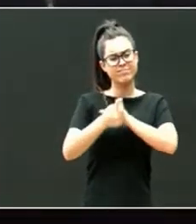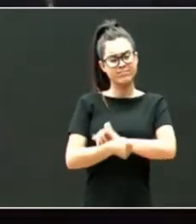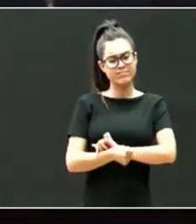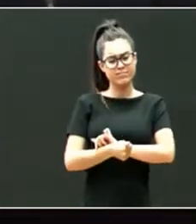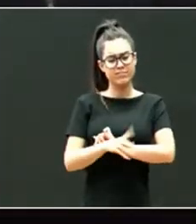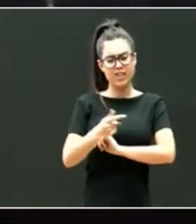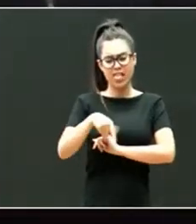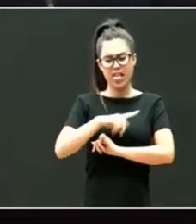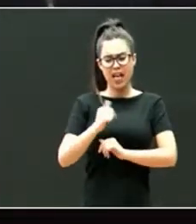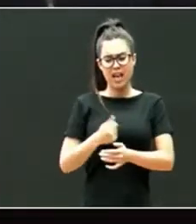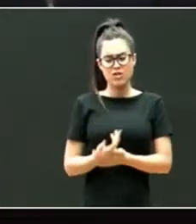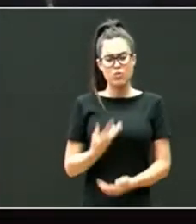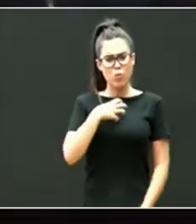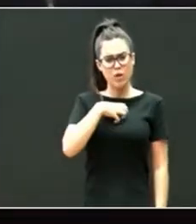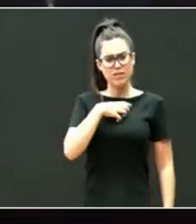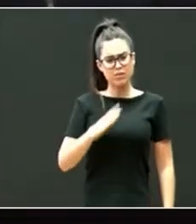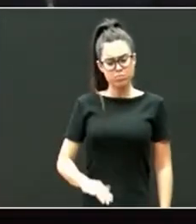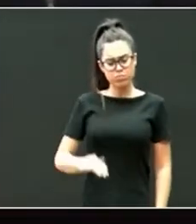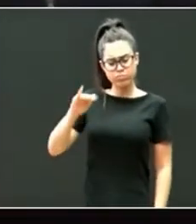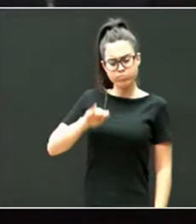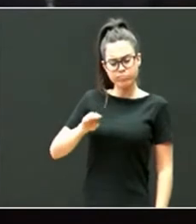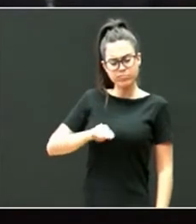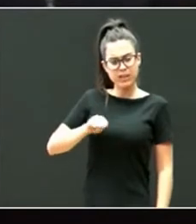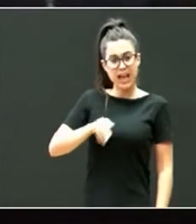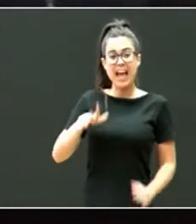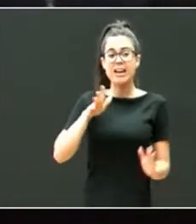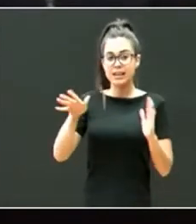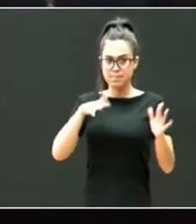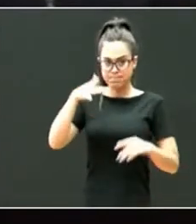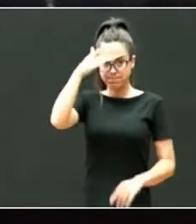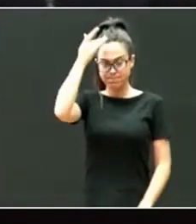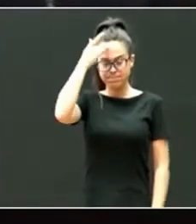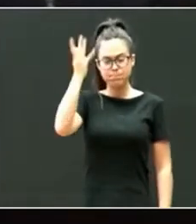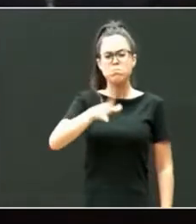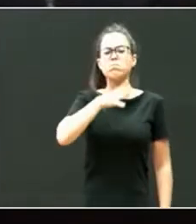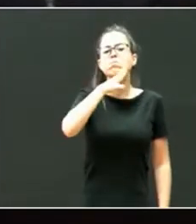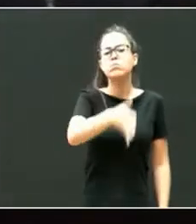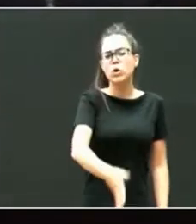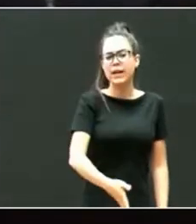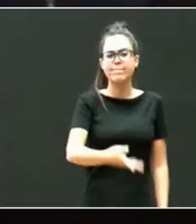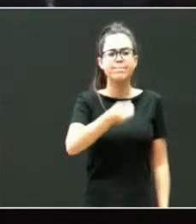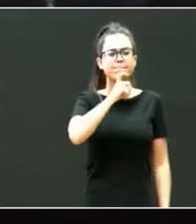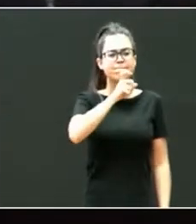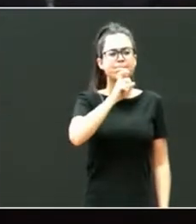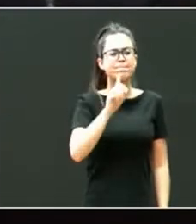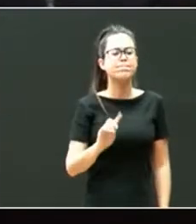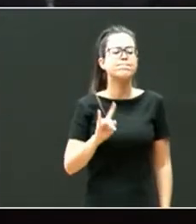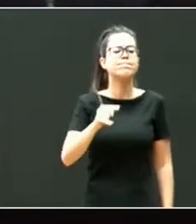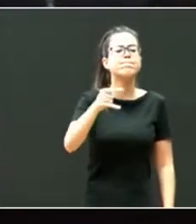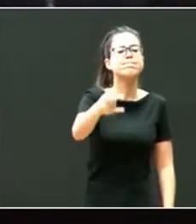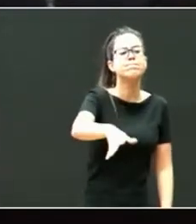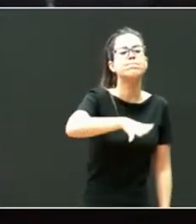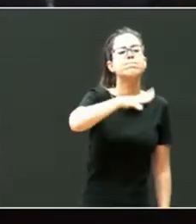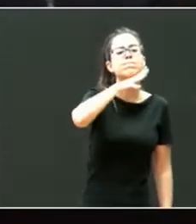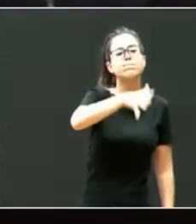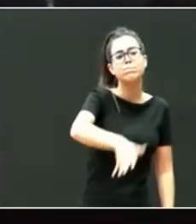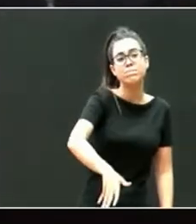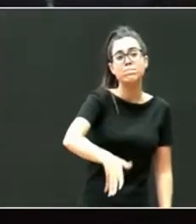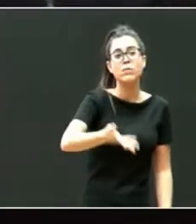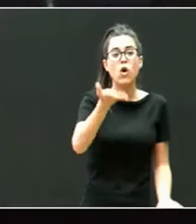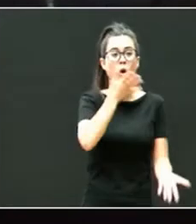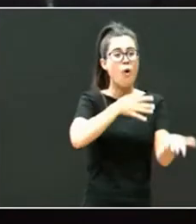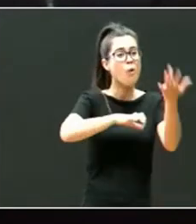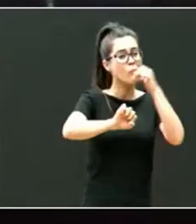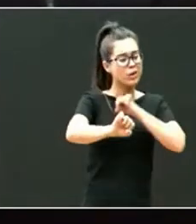complicada a súa crianza, sobre todo en esta etapa. Por que ten moitas dificultades de regulación emocional e do comportamento os menores